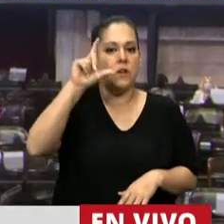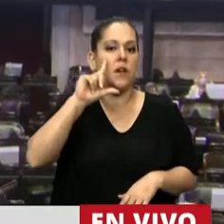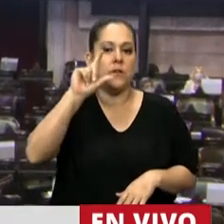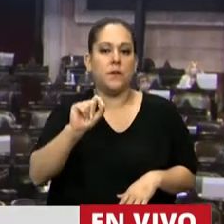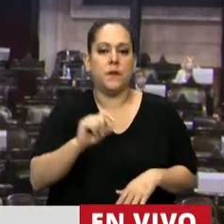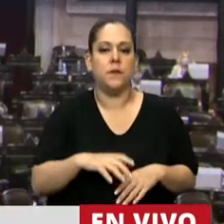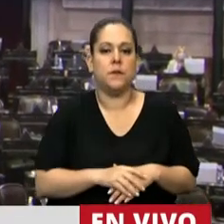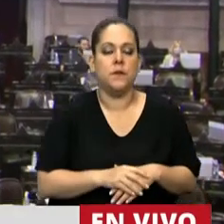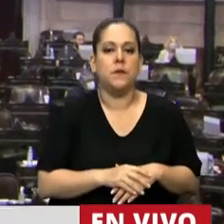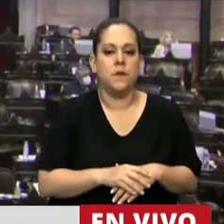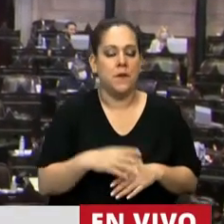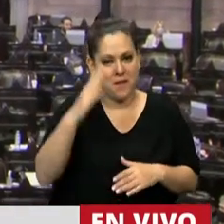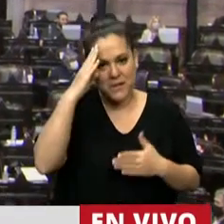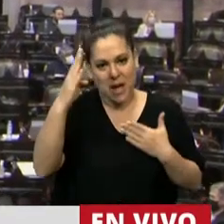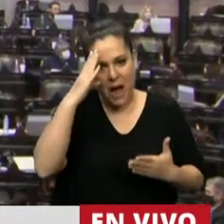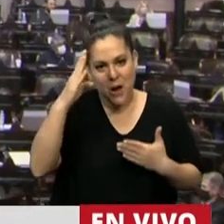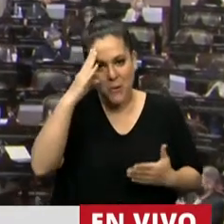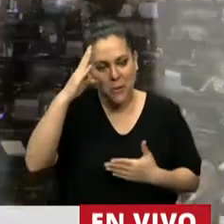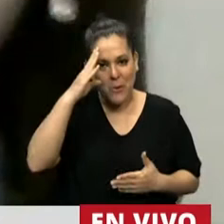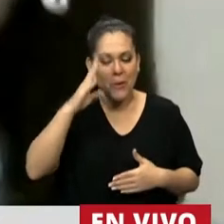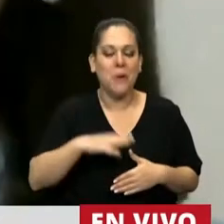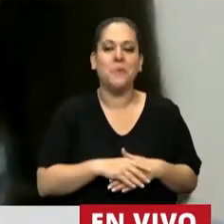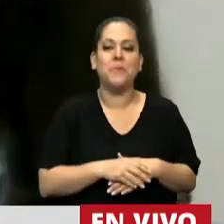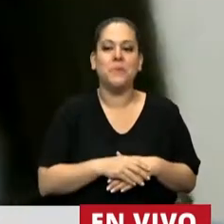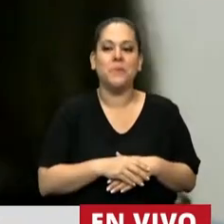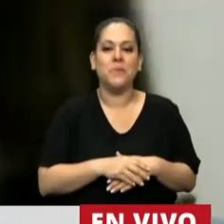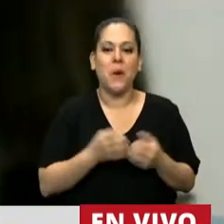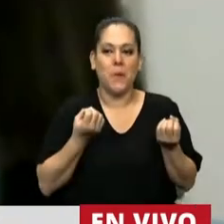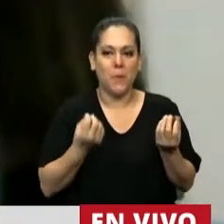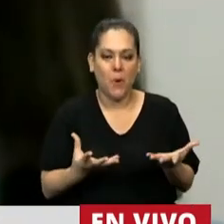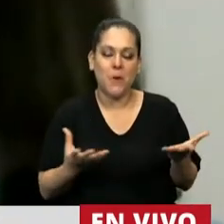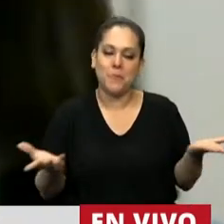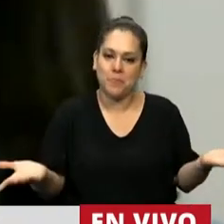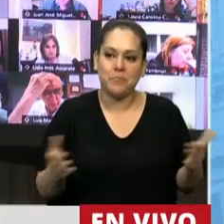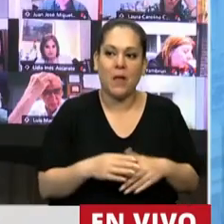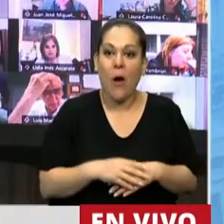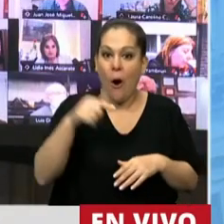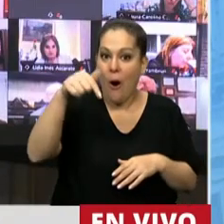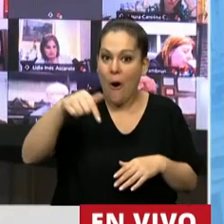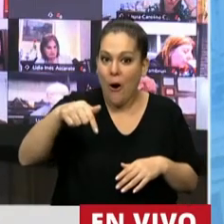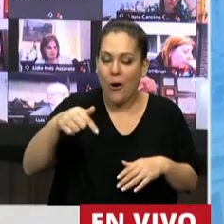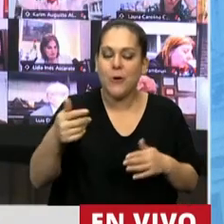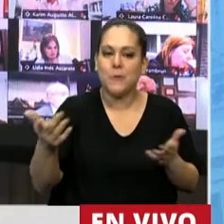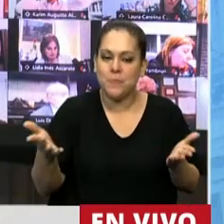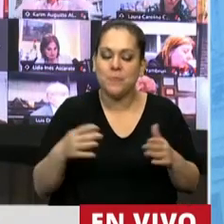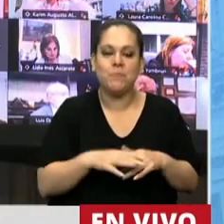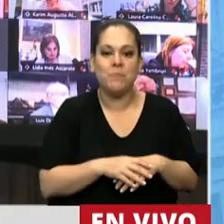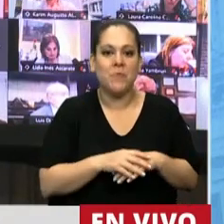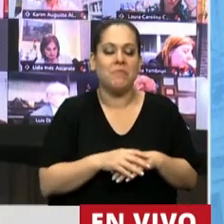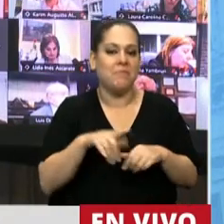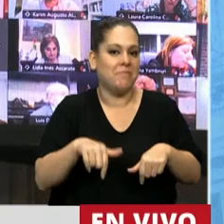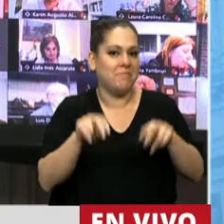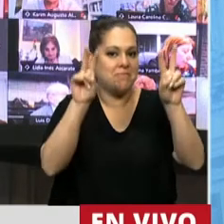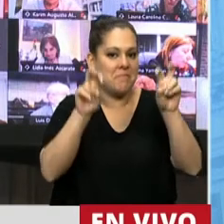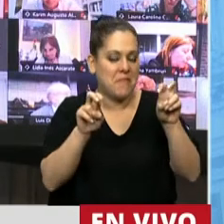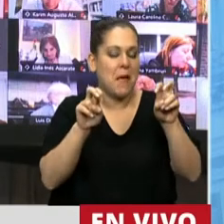Bueno, manda saludos, manda saludos de Andriotti. Bueno, hoy nos encontramos dando tratamiento a